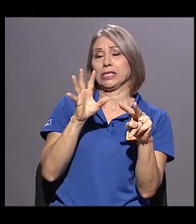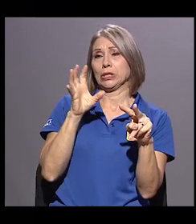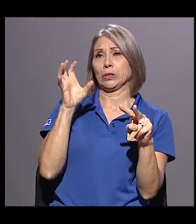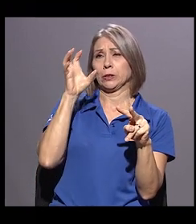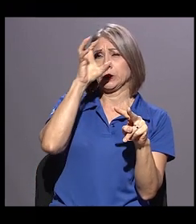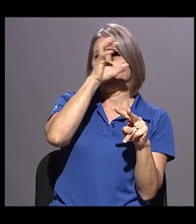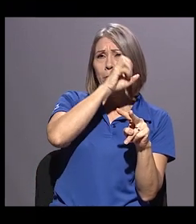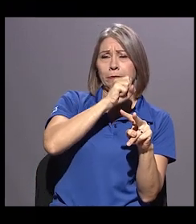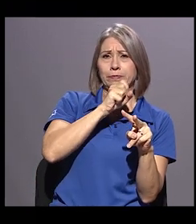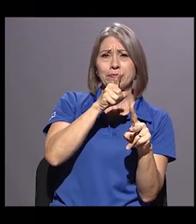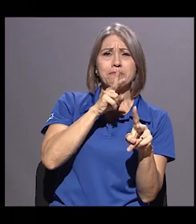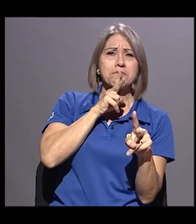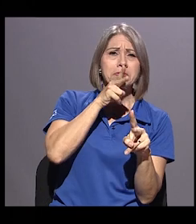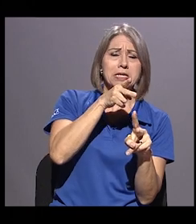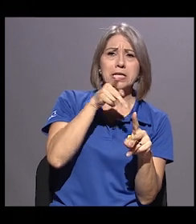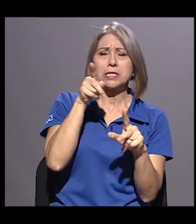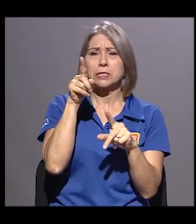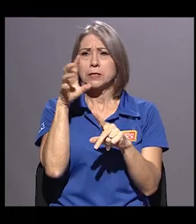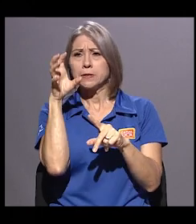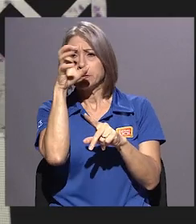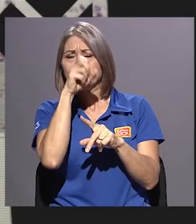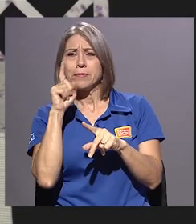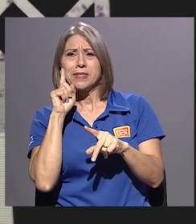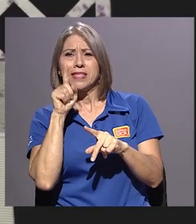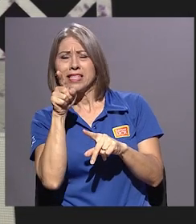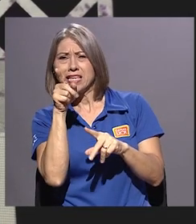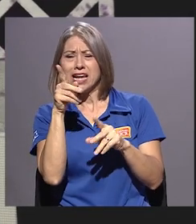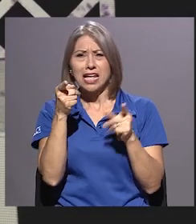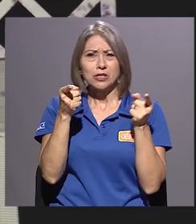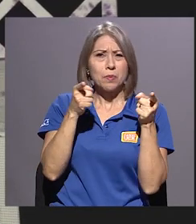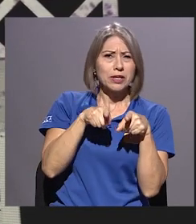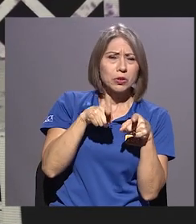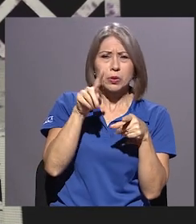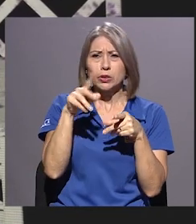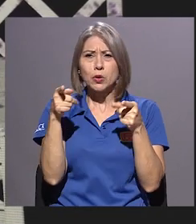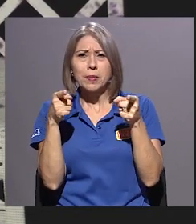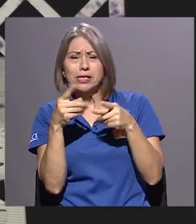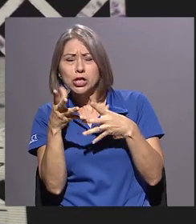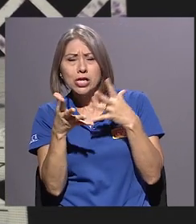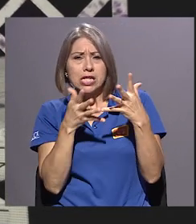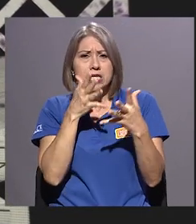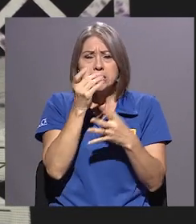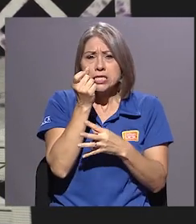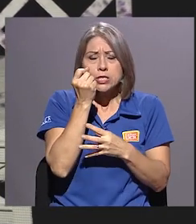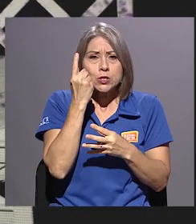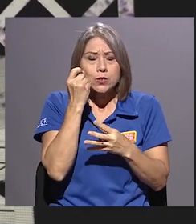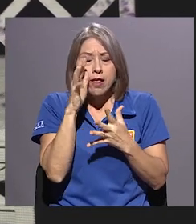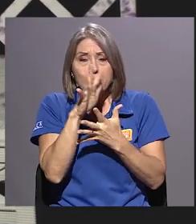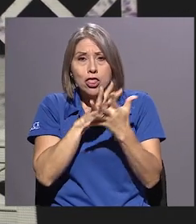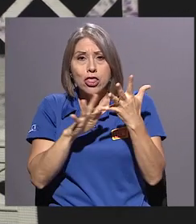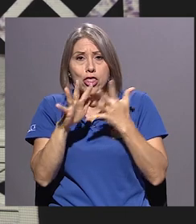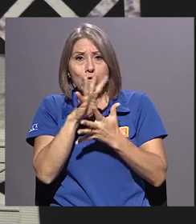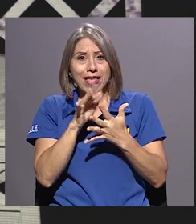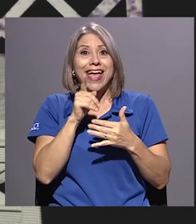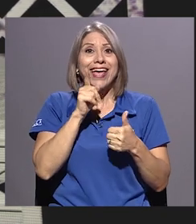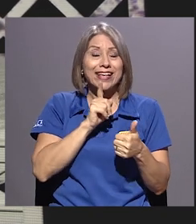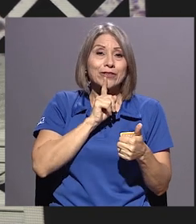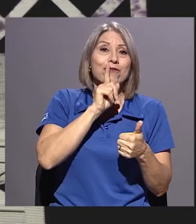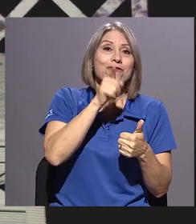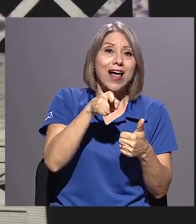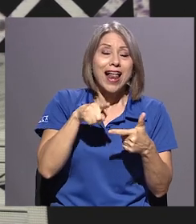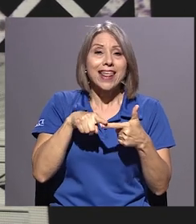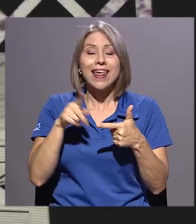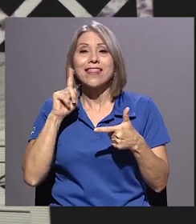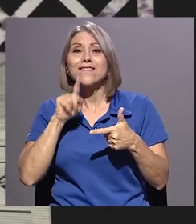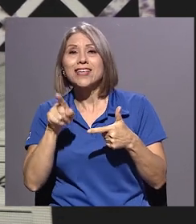cierto, qué no es cierto, esto habrá pasado, esto no. Y esa tensión entre la realidad y la ficción hace que